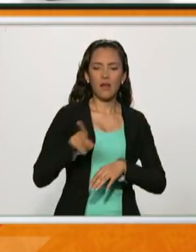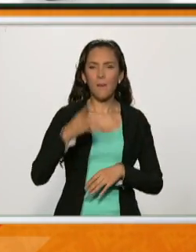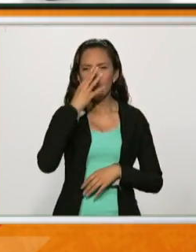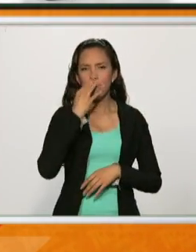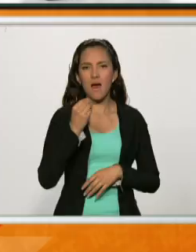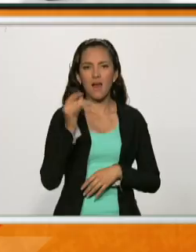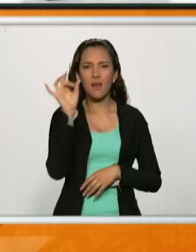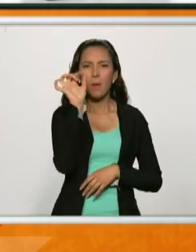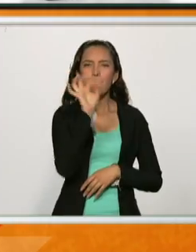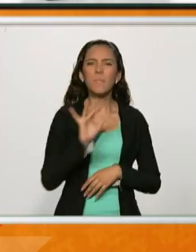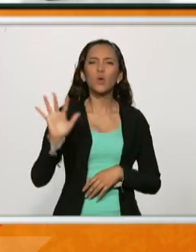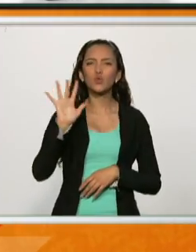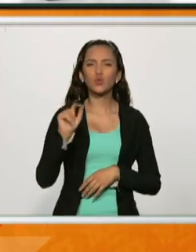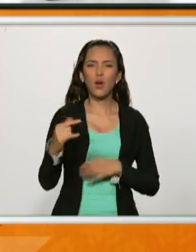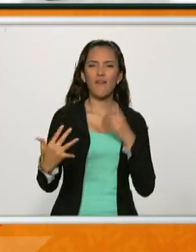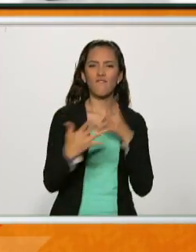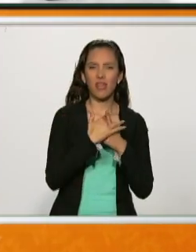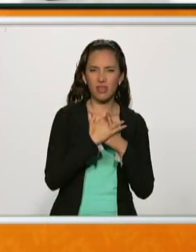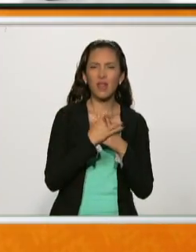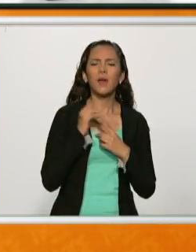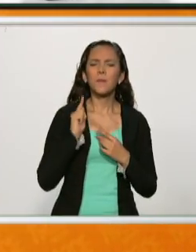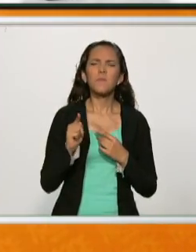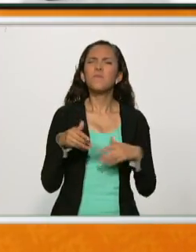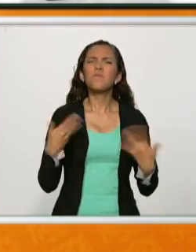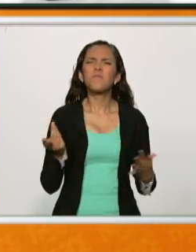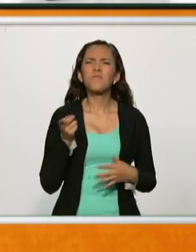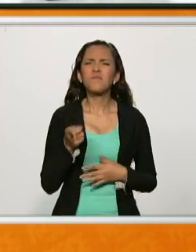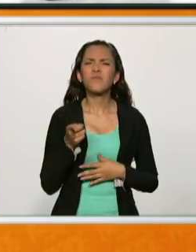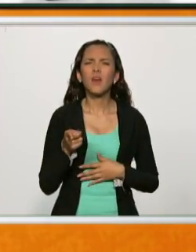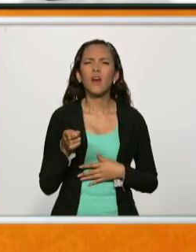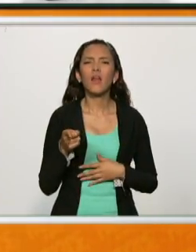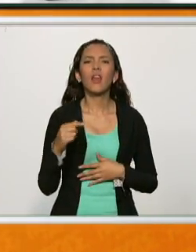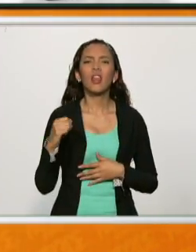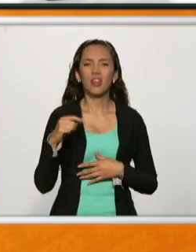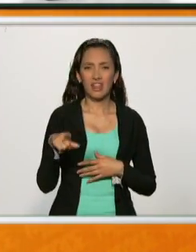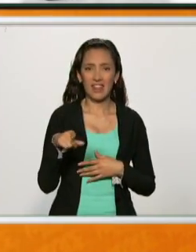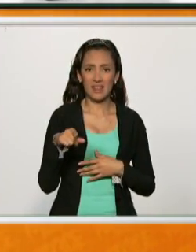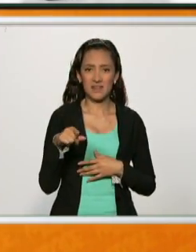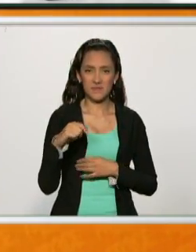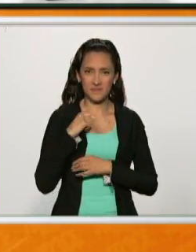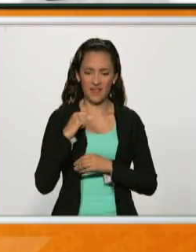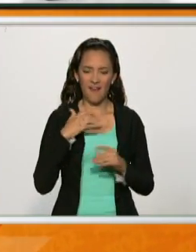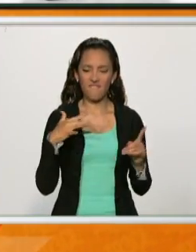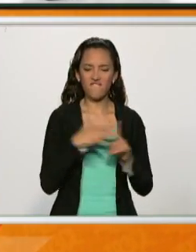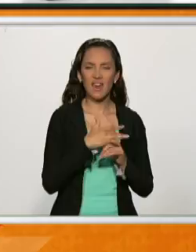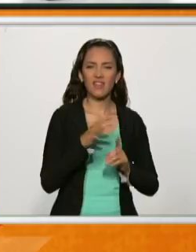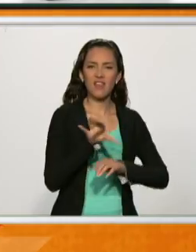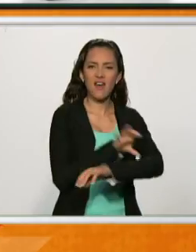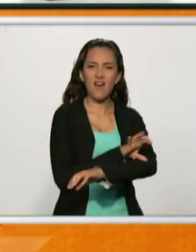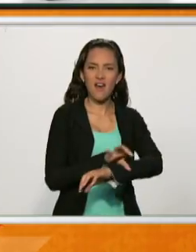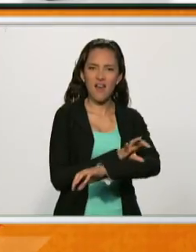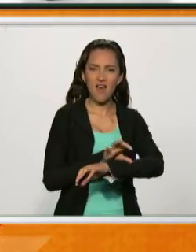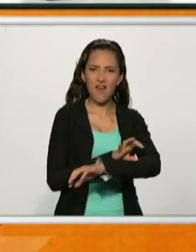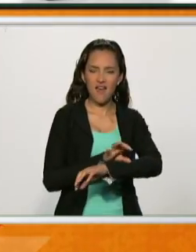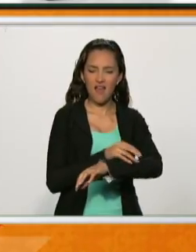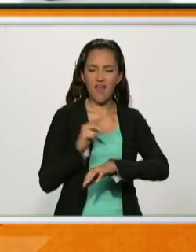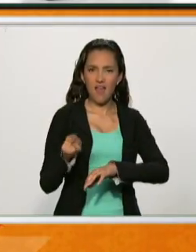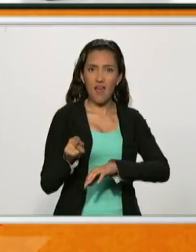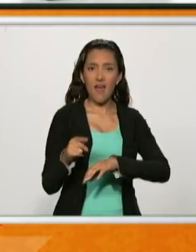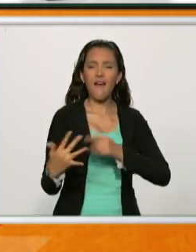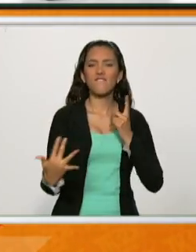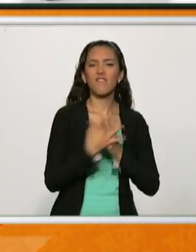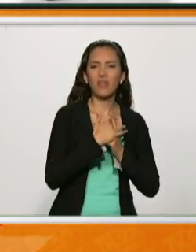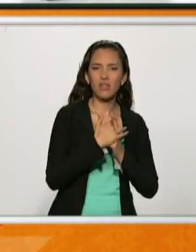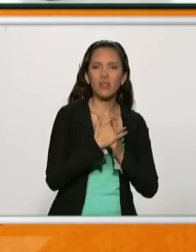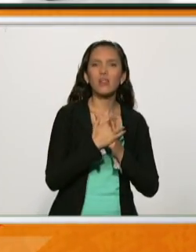y básicamente la característica del ransomware es que ni bien infecta la PC, el atacante lo que busca, lo que realiza con